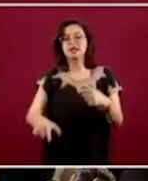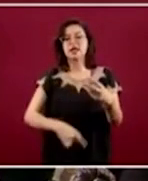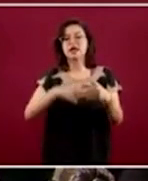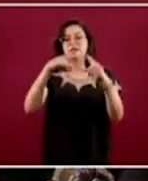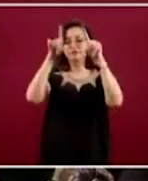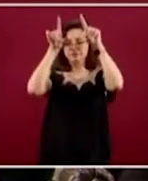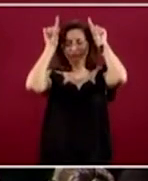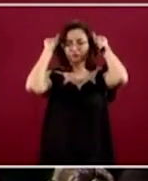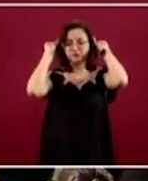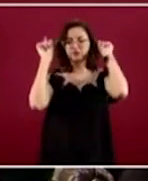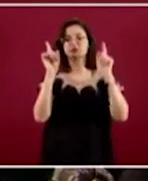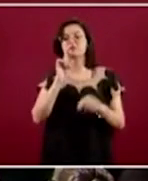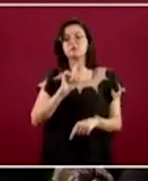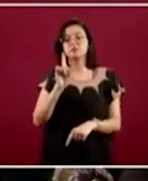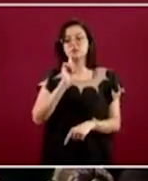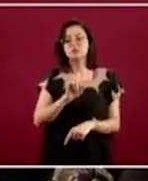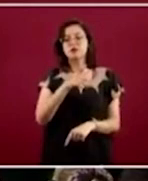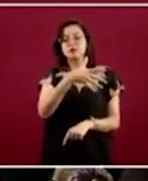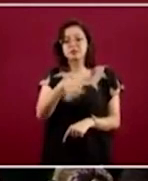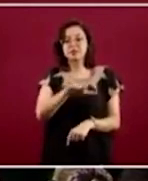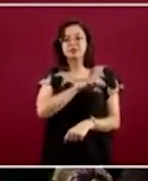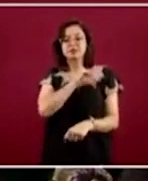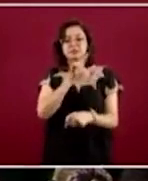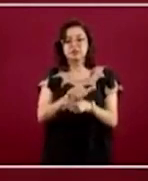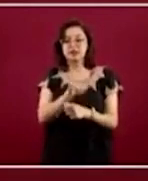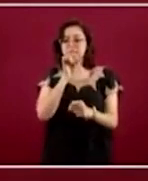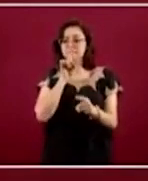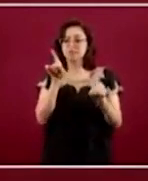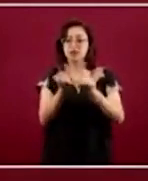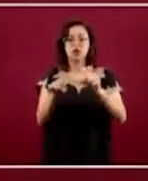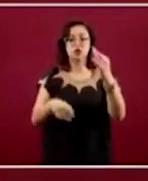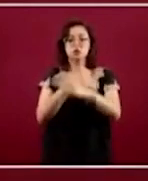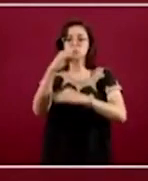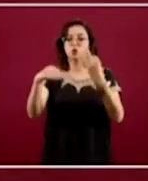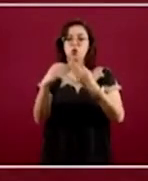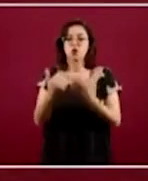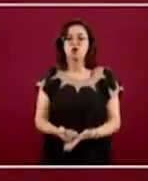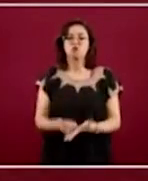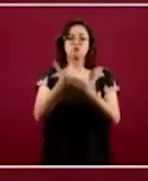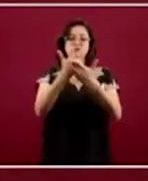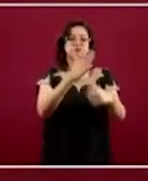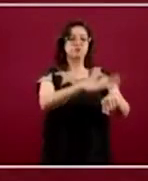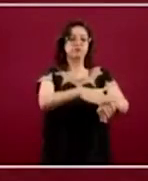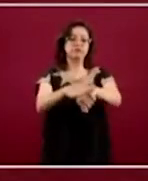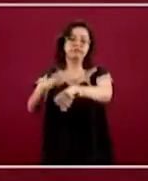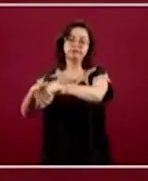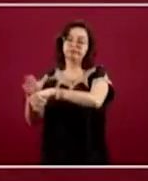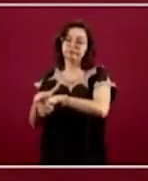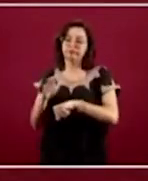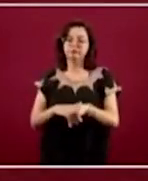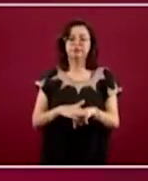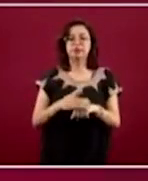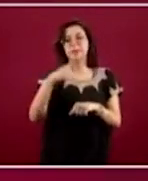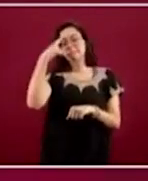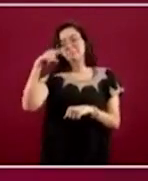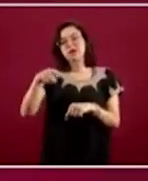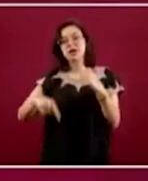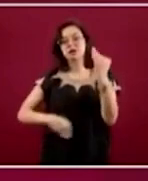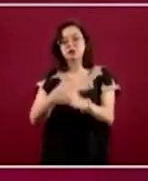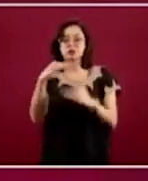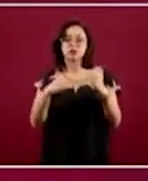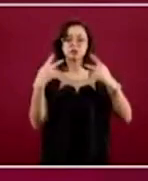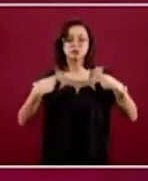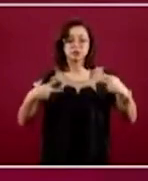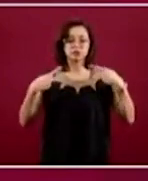nuestras enfermeras generales, especialistas, a que nos ayuden. El llamado es de ayuda a que todos los profesionales